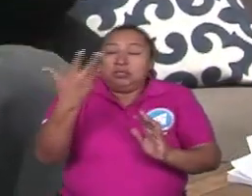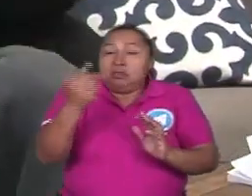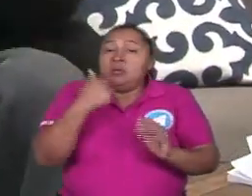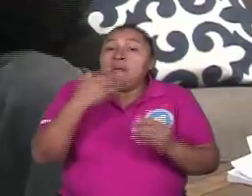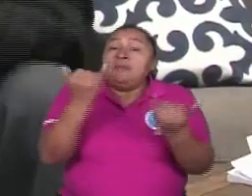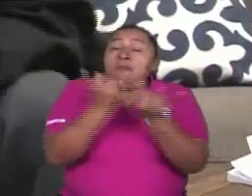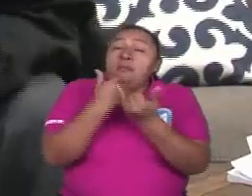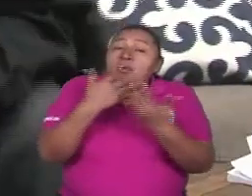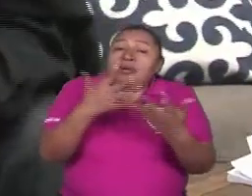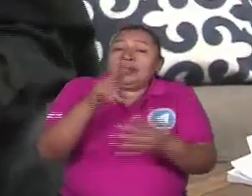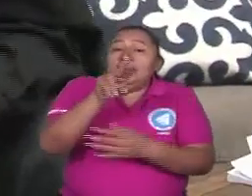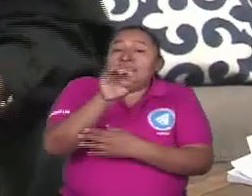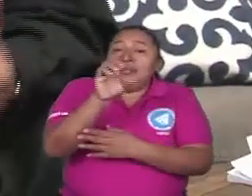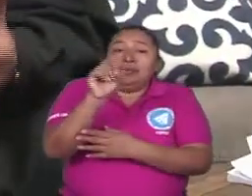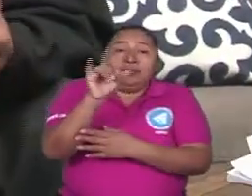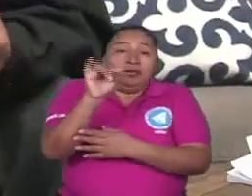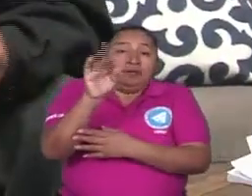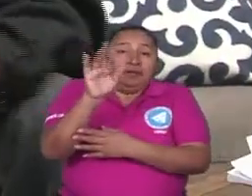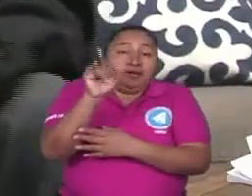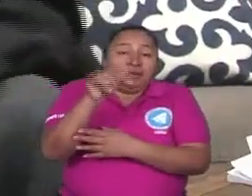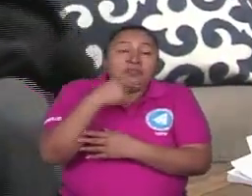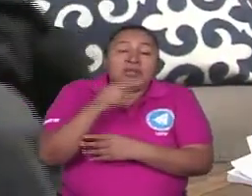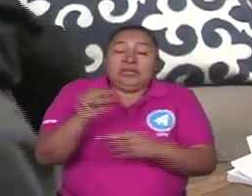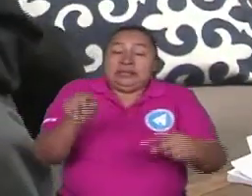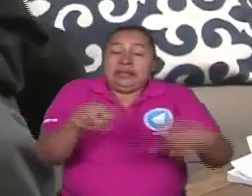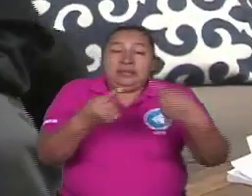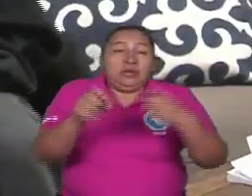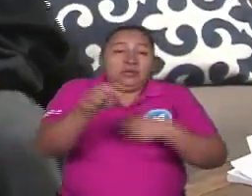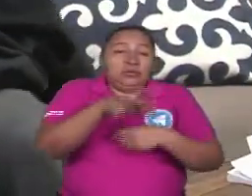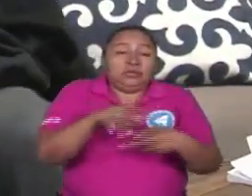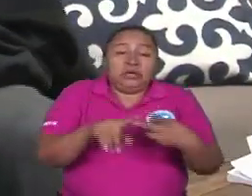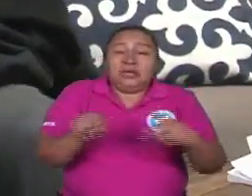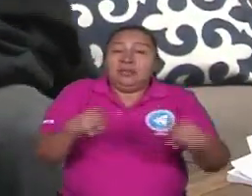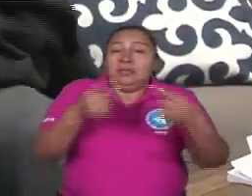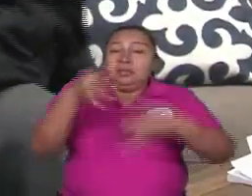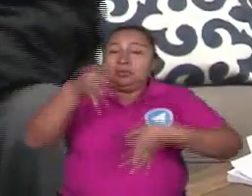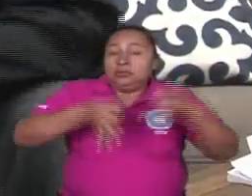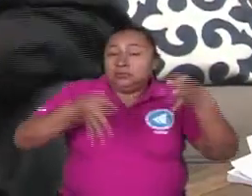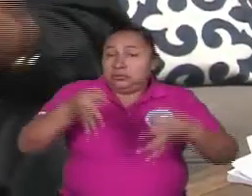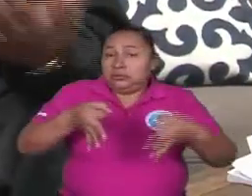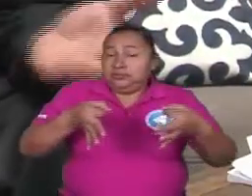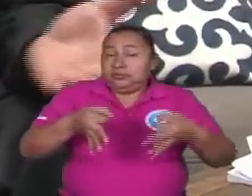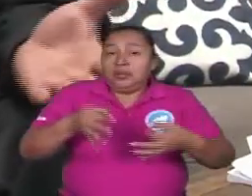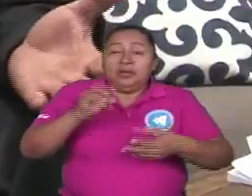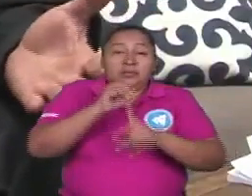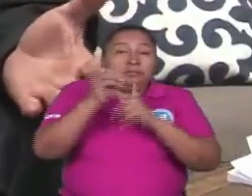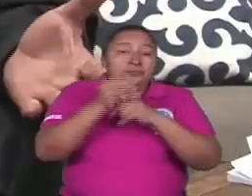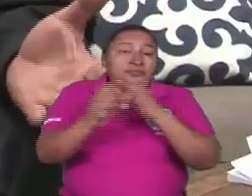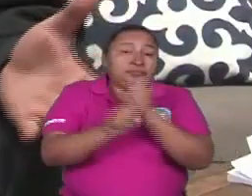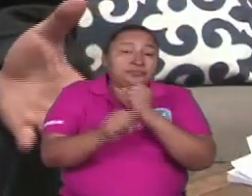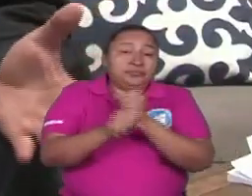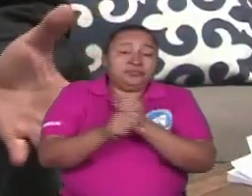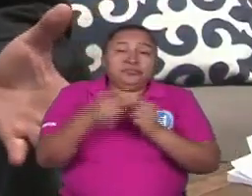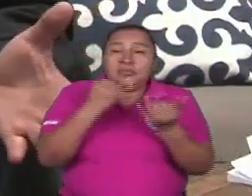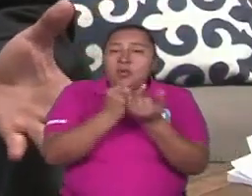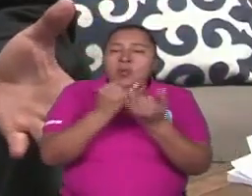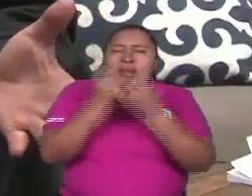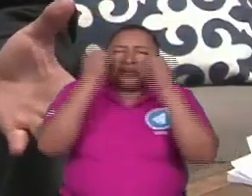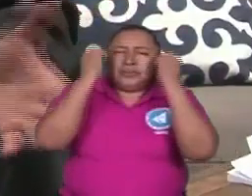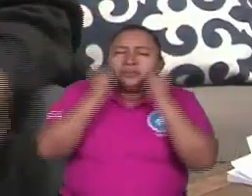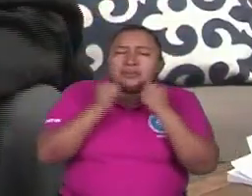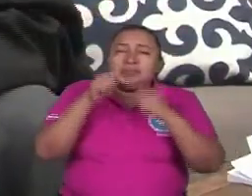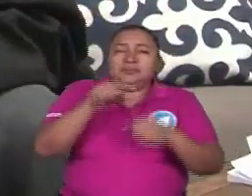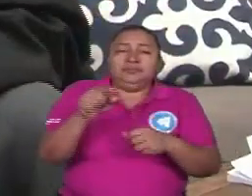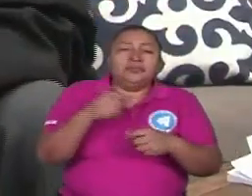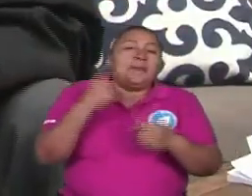neoliberalismo, un gobierno enemigo de lo social, enemigo de la justicia, el sindicalismo era terrorismo para ellos. En